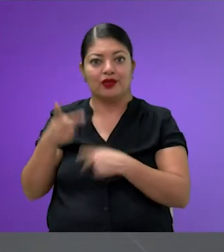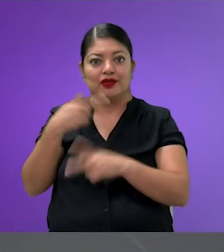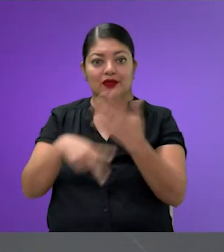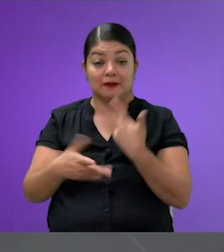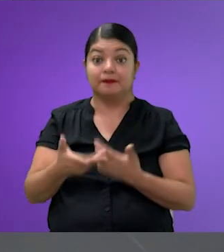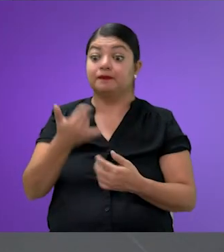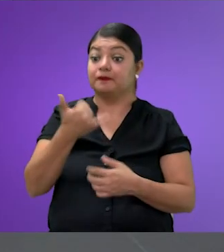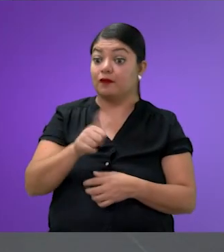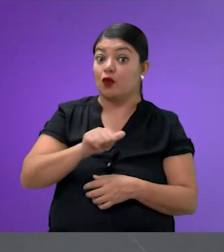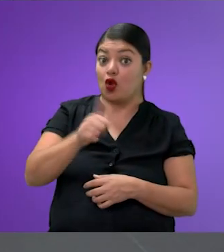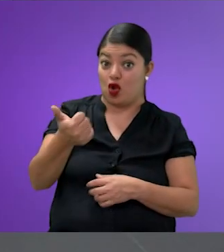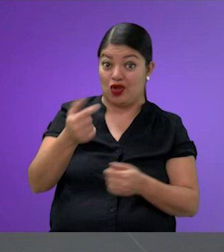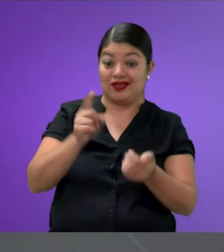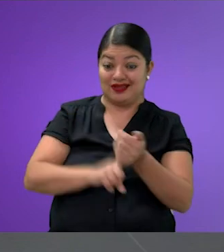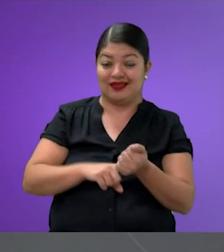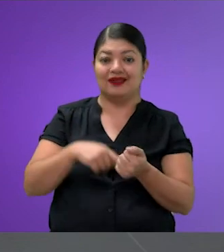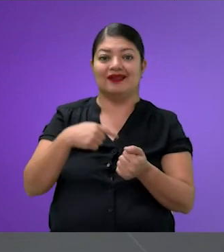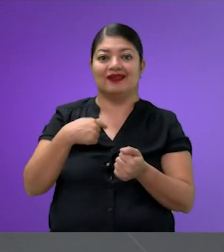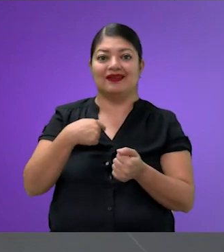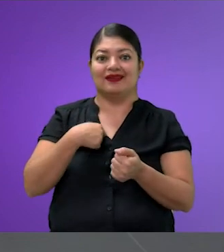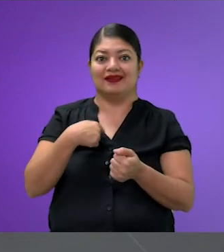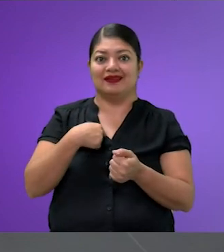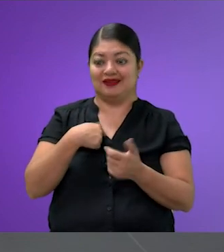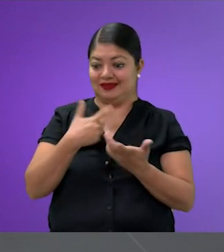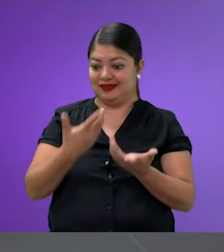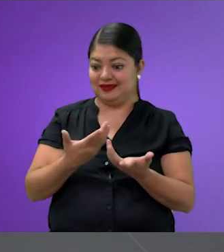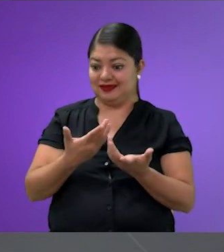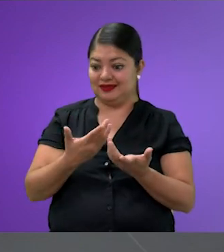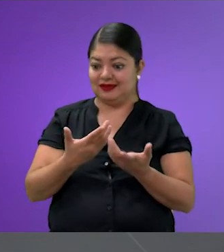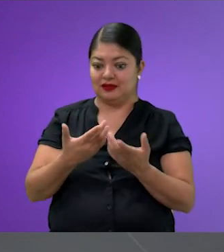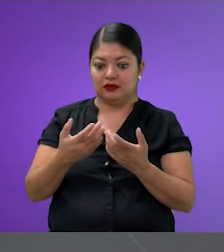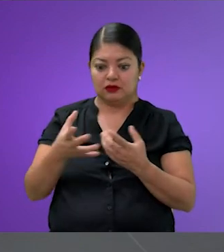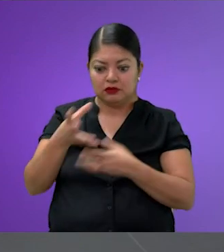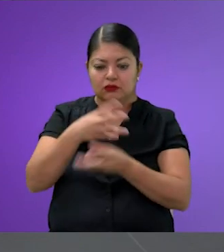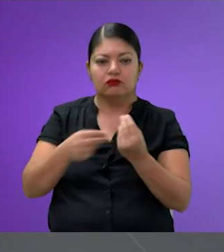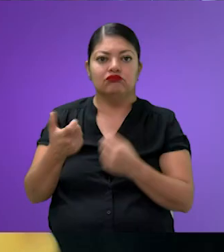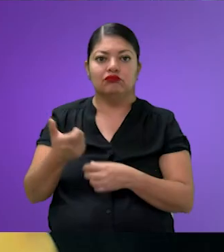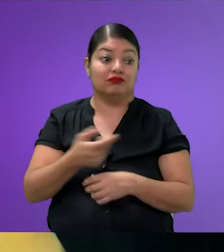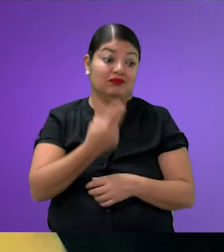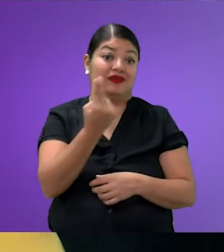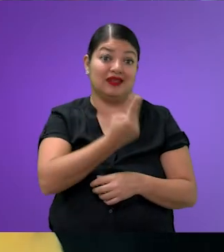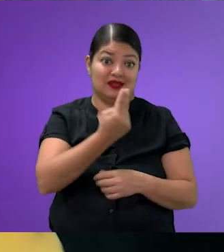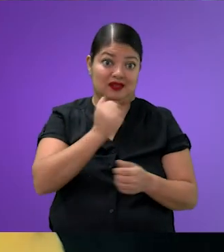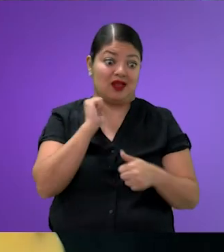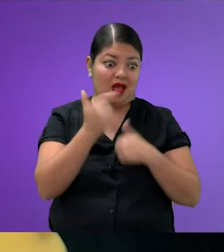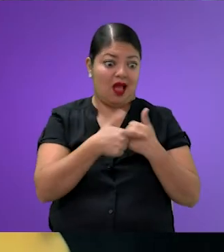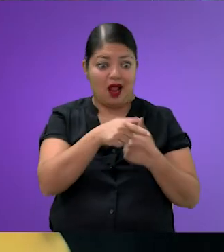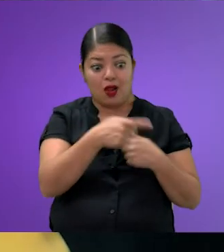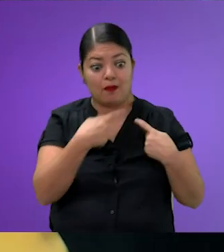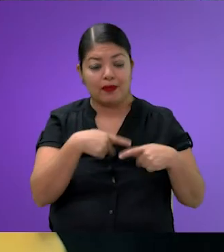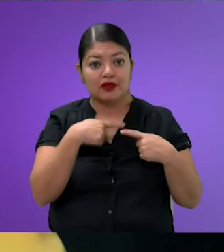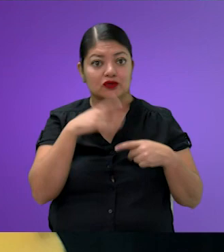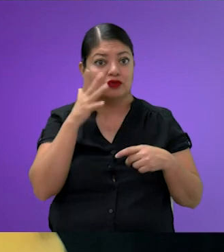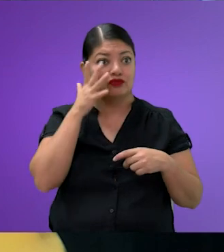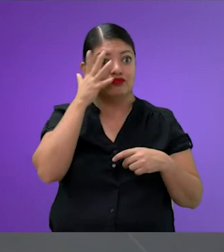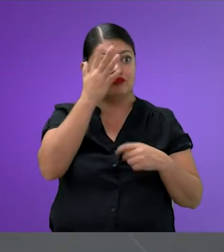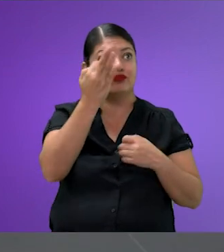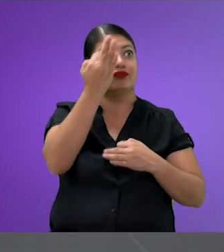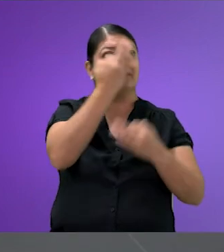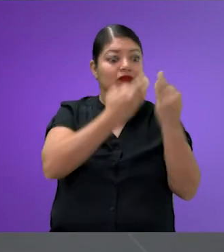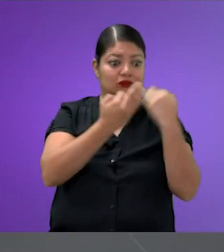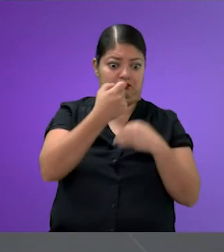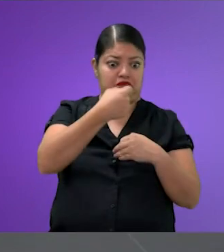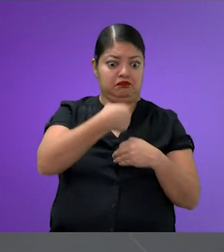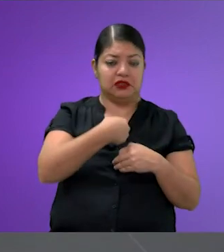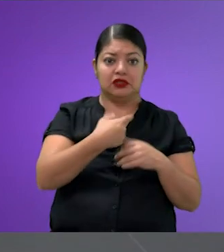cuida termina de, termina por ya no generar dinero. Y necesitando a quien lo cuide en algún futuro también. Exactamente. O que el resto de la